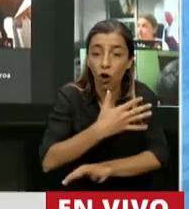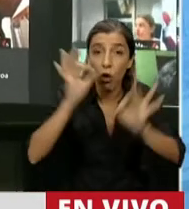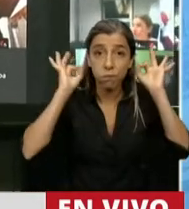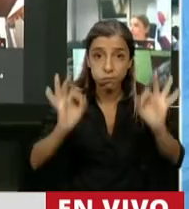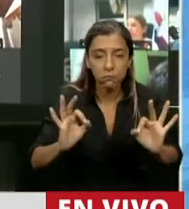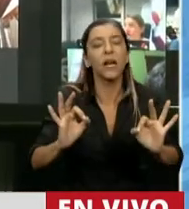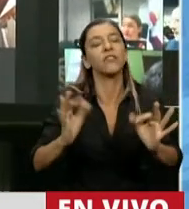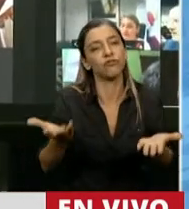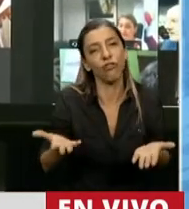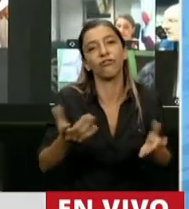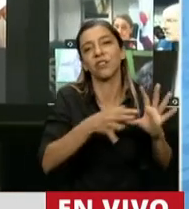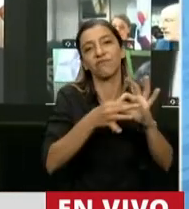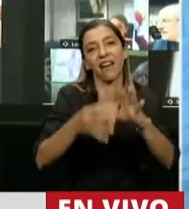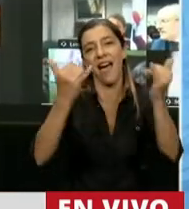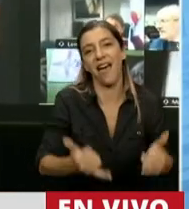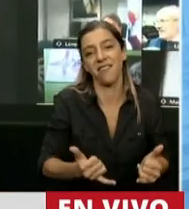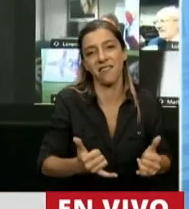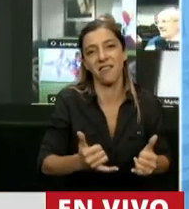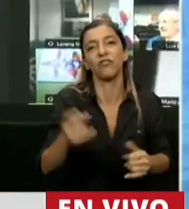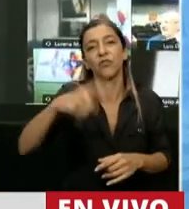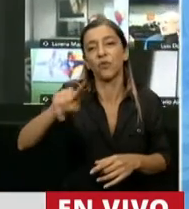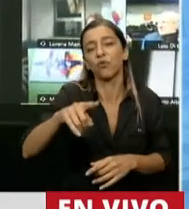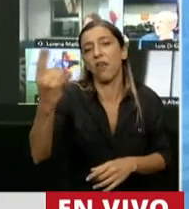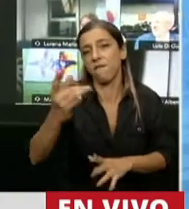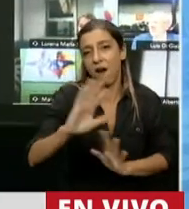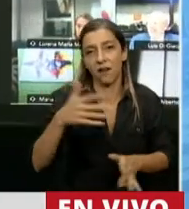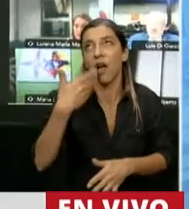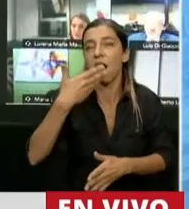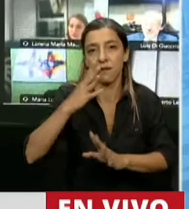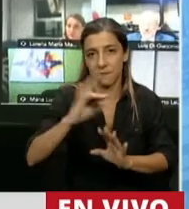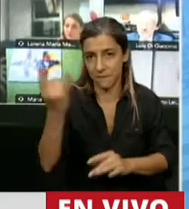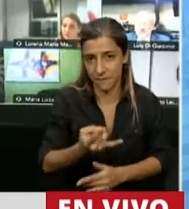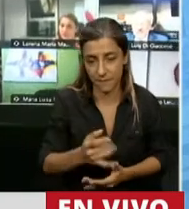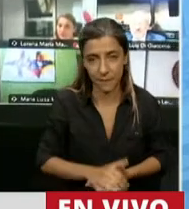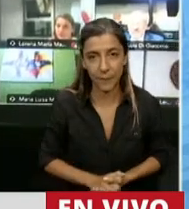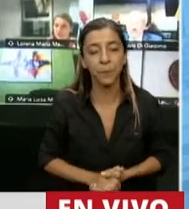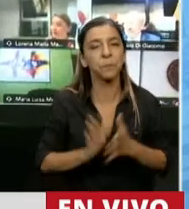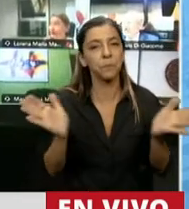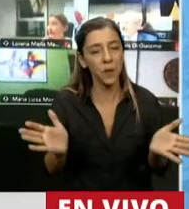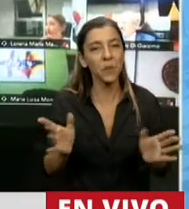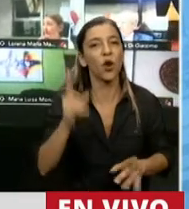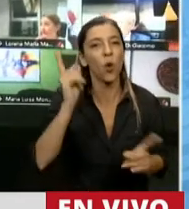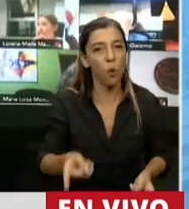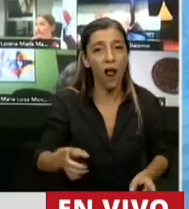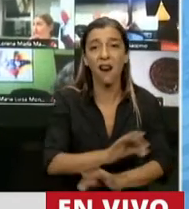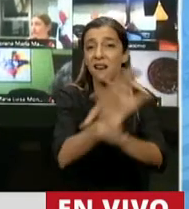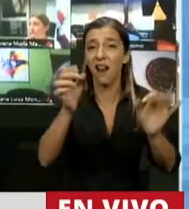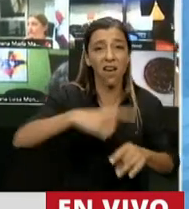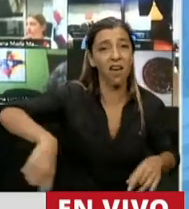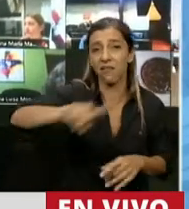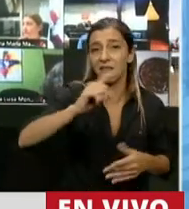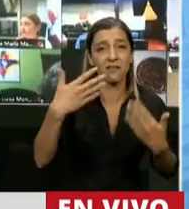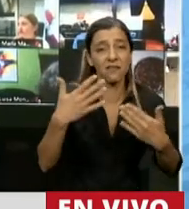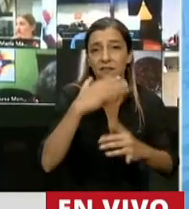son falsas de falsedad absoluta pero aún pasando por alto todo eso lo que nadie acaba de poder explicar